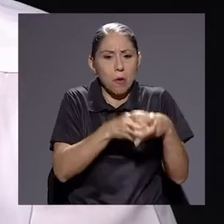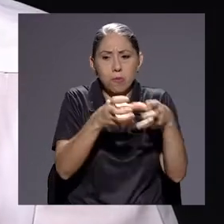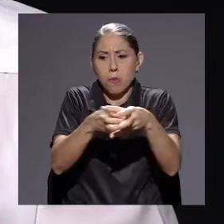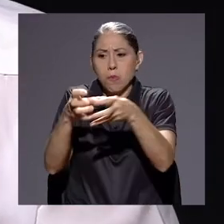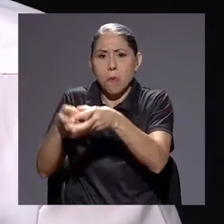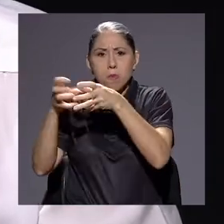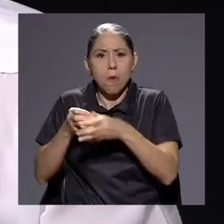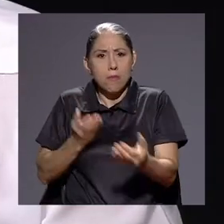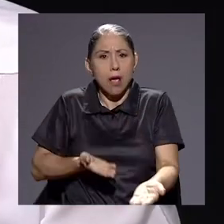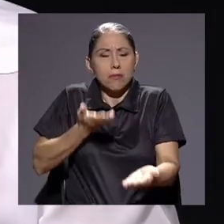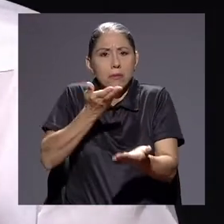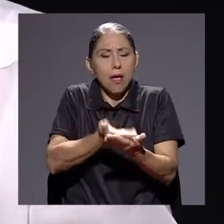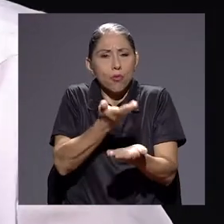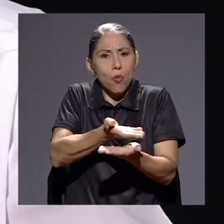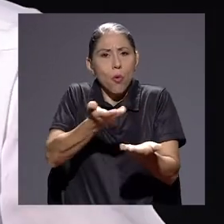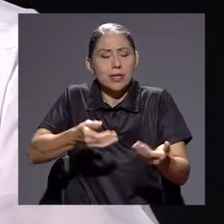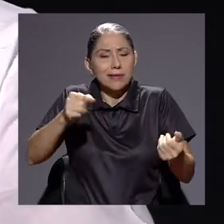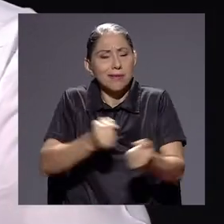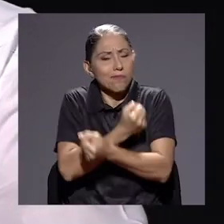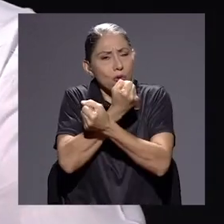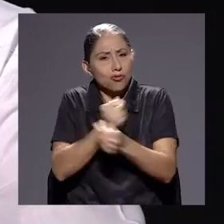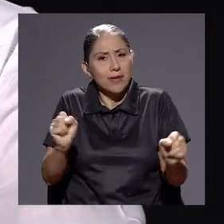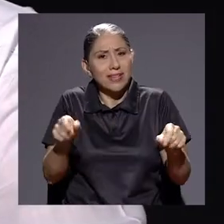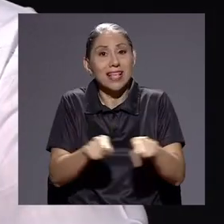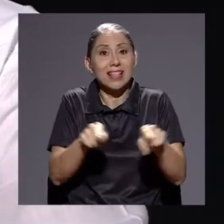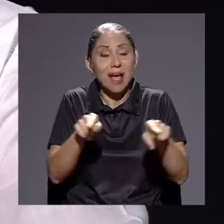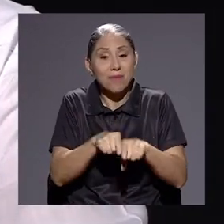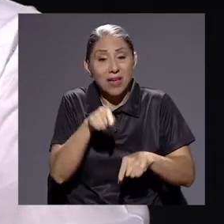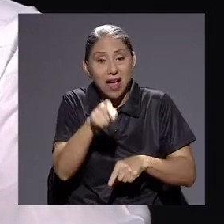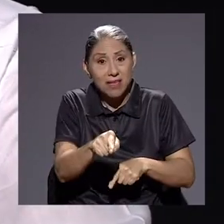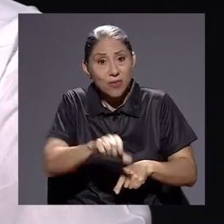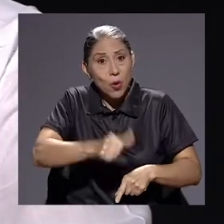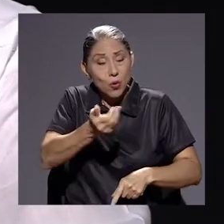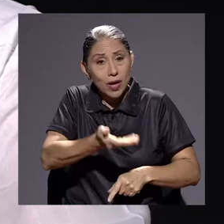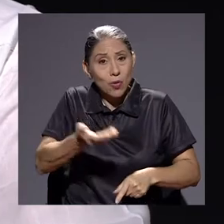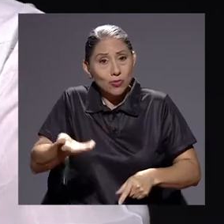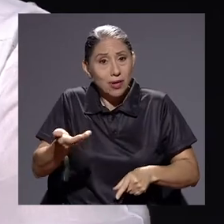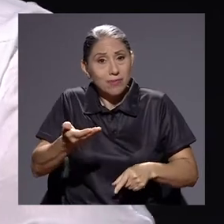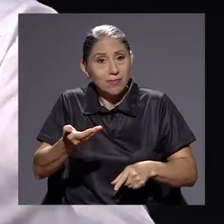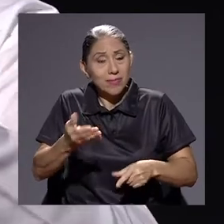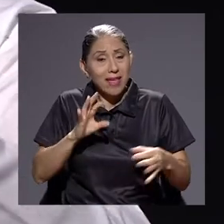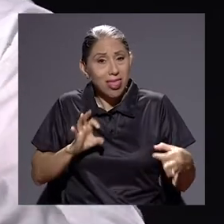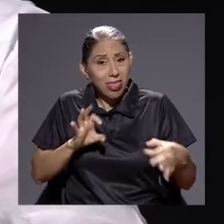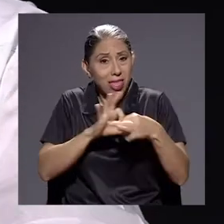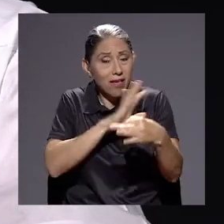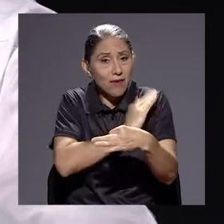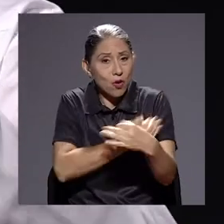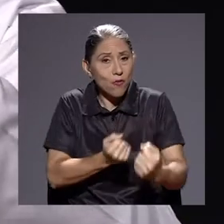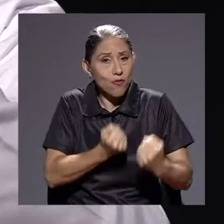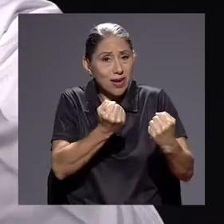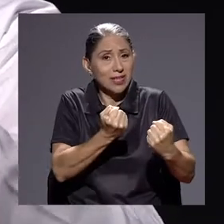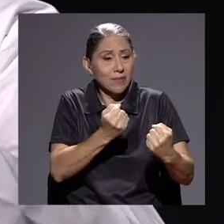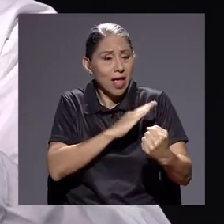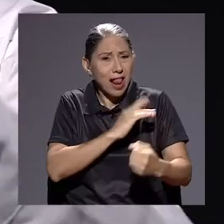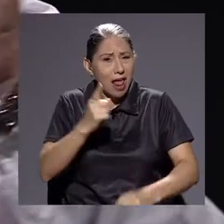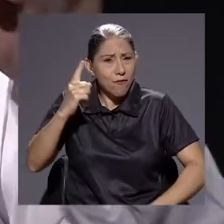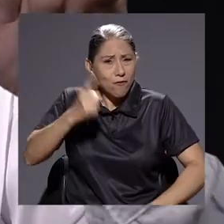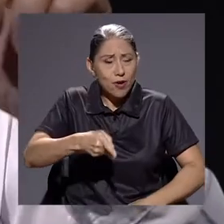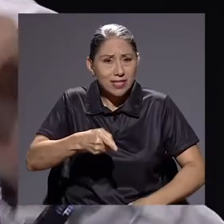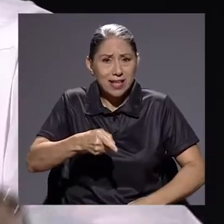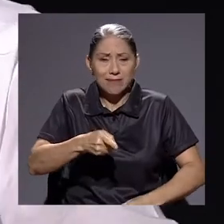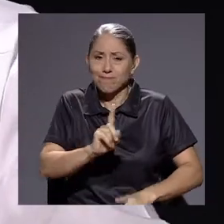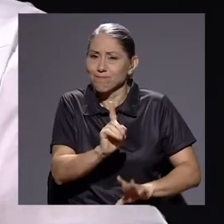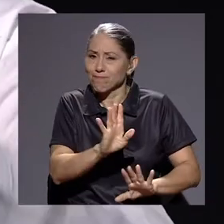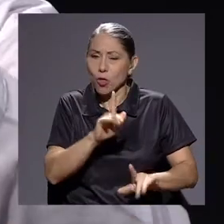y, además de eso, con otra cosa. ¿Qué puede? Que es de fuerza. Y la fuerza no es la decisión en una democracia. podemos ser la fuerza por